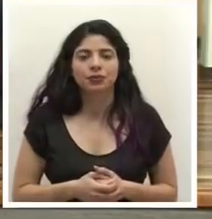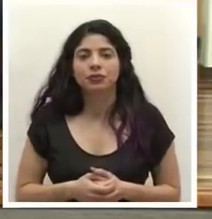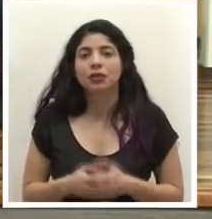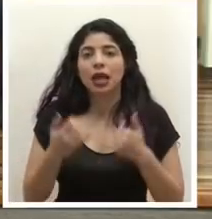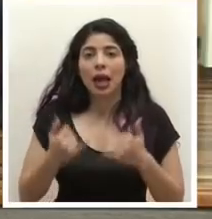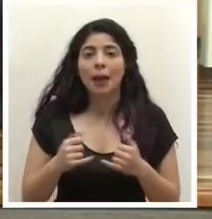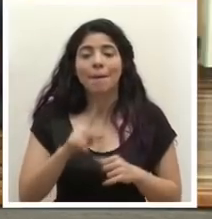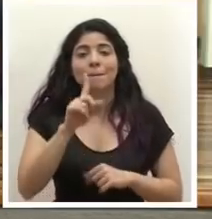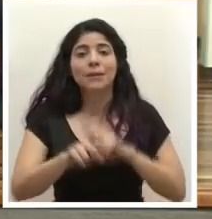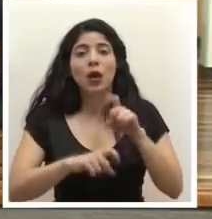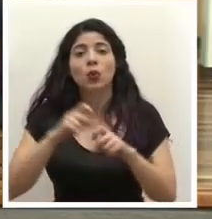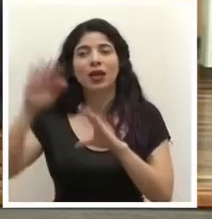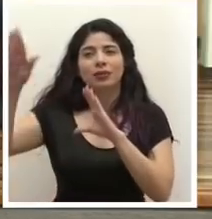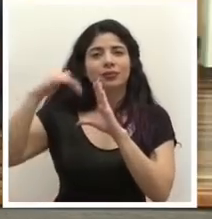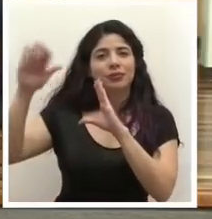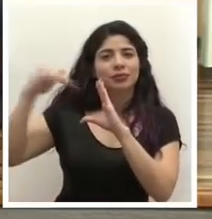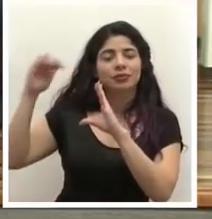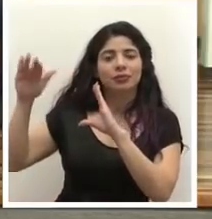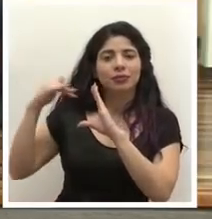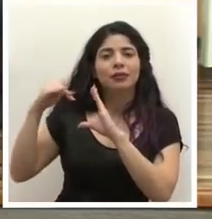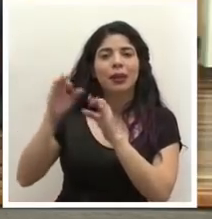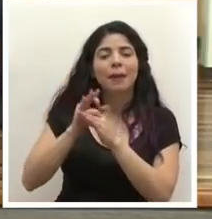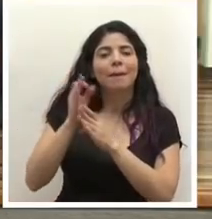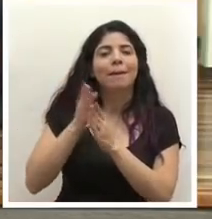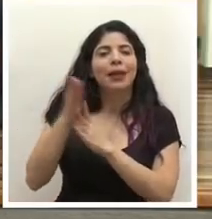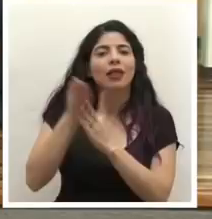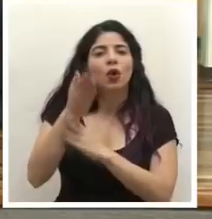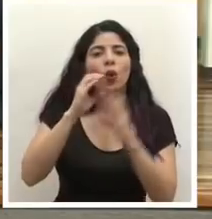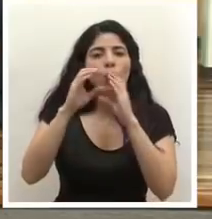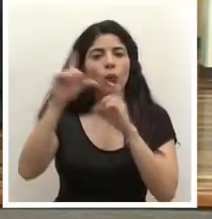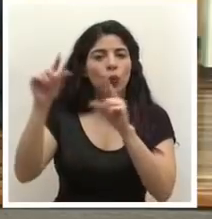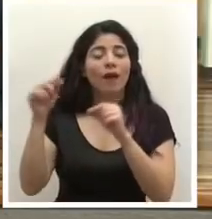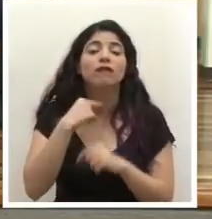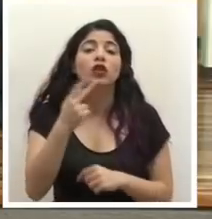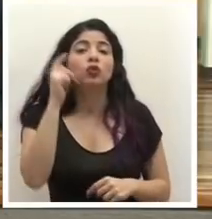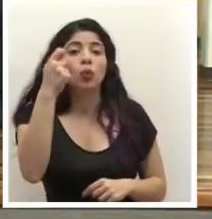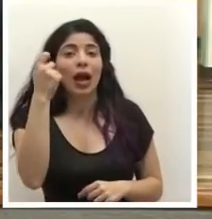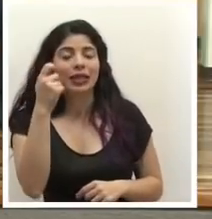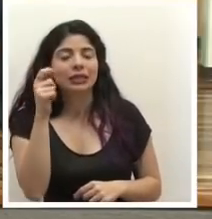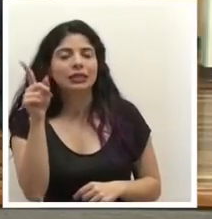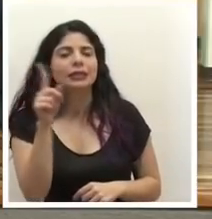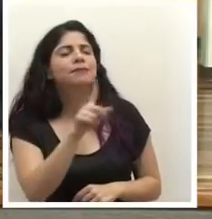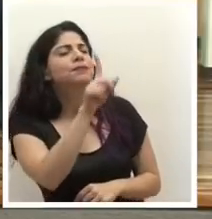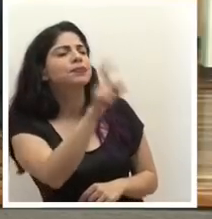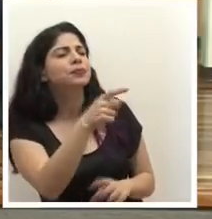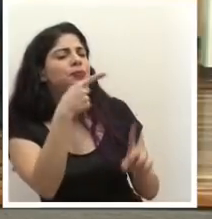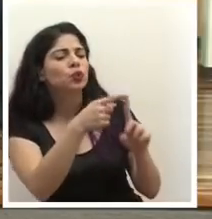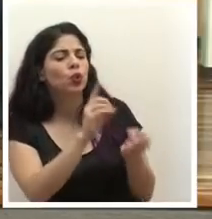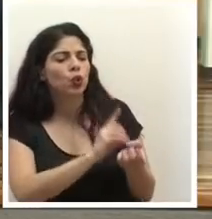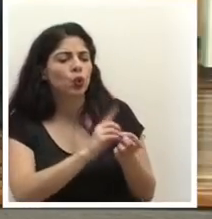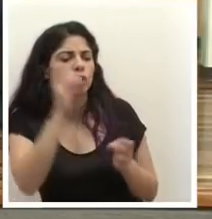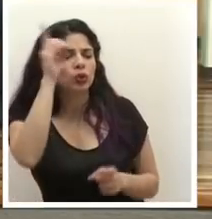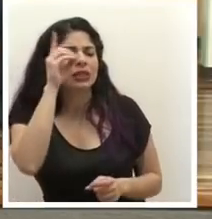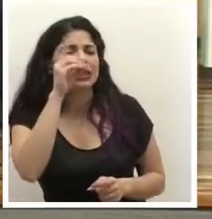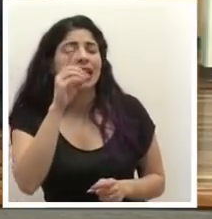periodo de consultas que nos llegan vía remota por parte de los medios regionales la voz de Guanacaste le consulta al doctor Salas